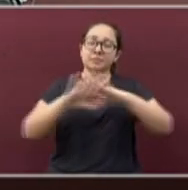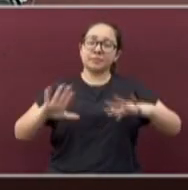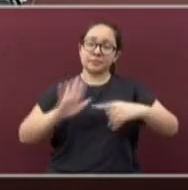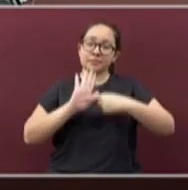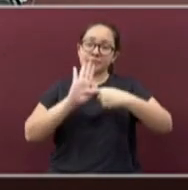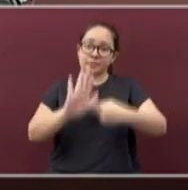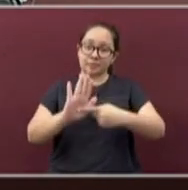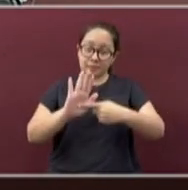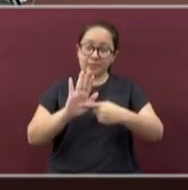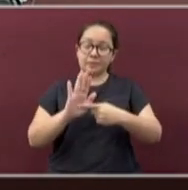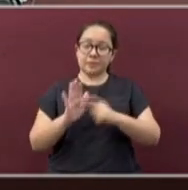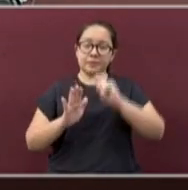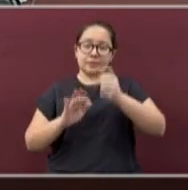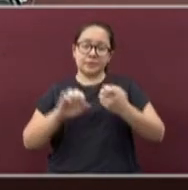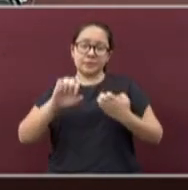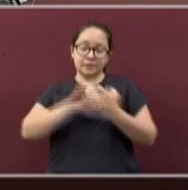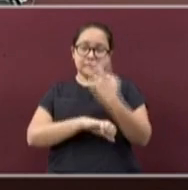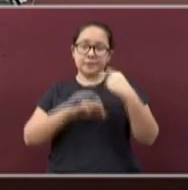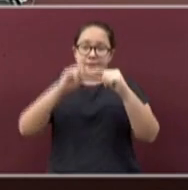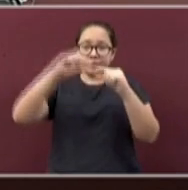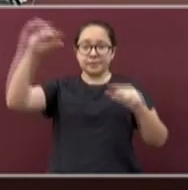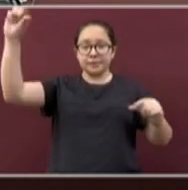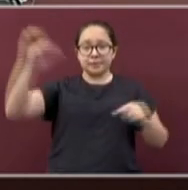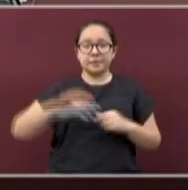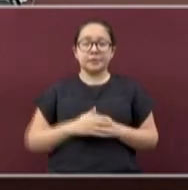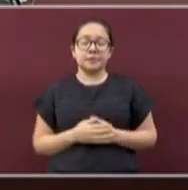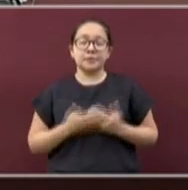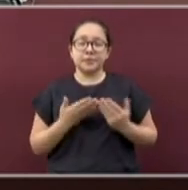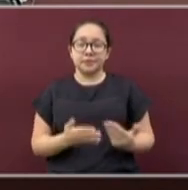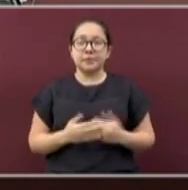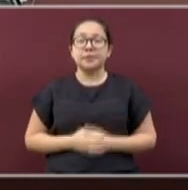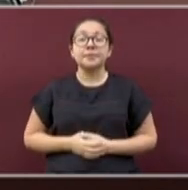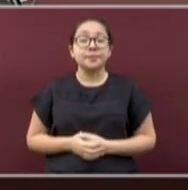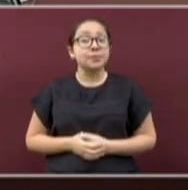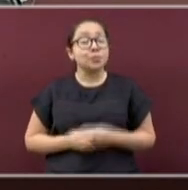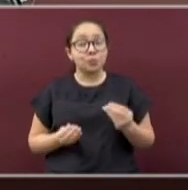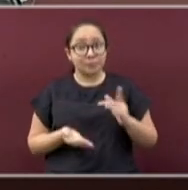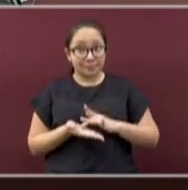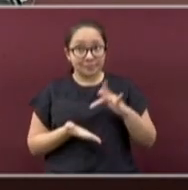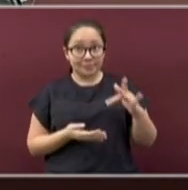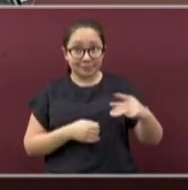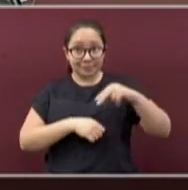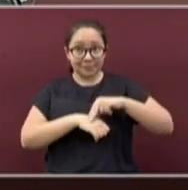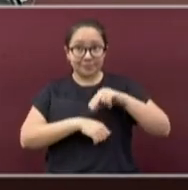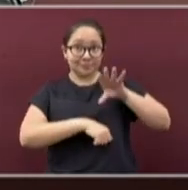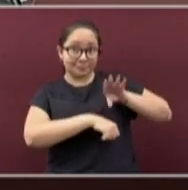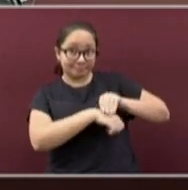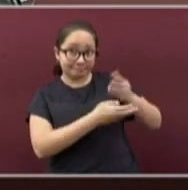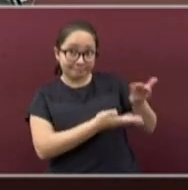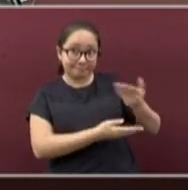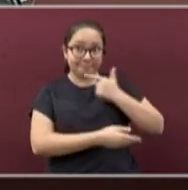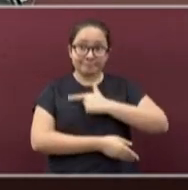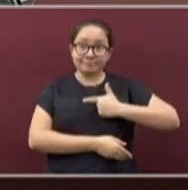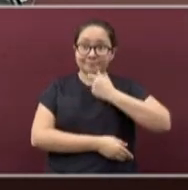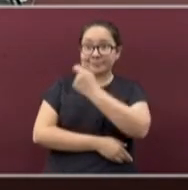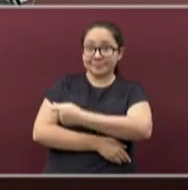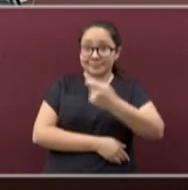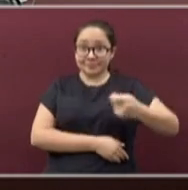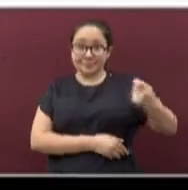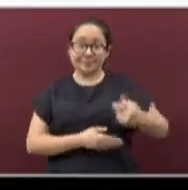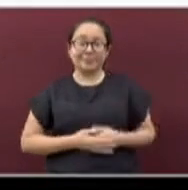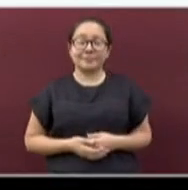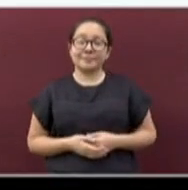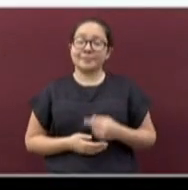epidemiológico en el estado. Adelante, doctora Dulce María. Gracias, doctor. Con su permiso. Es un gusto saludarles.